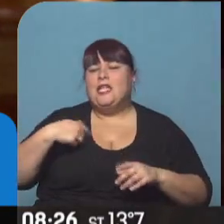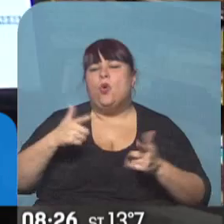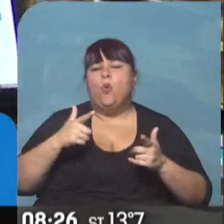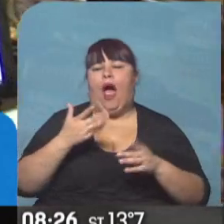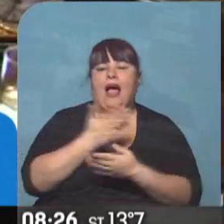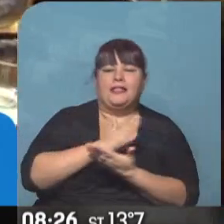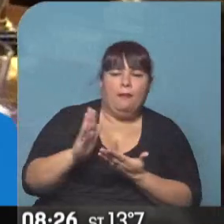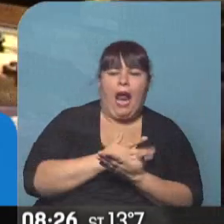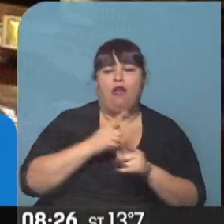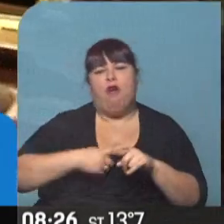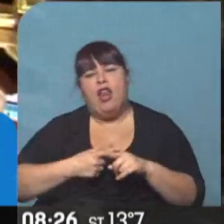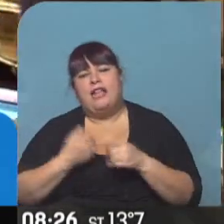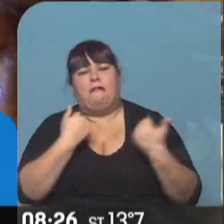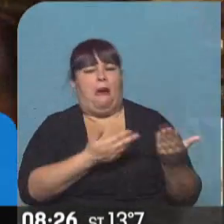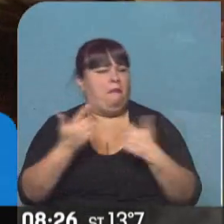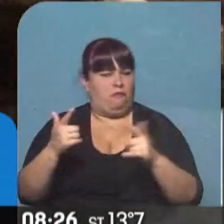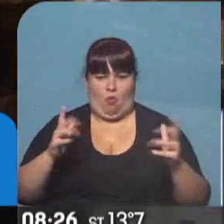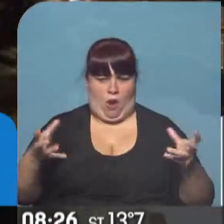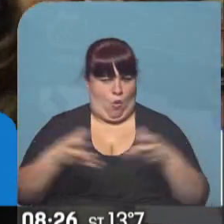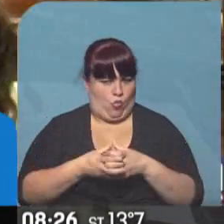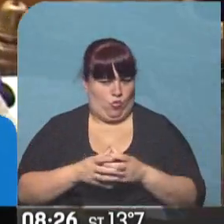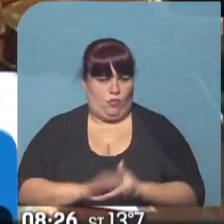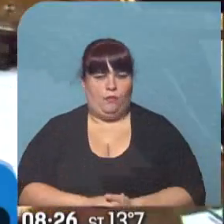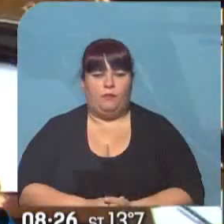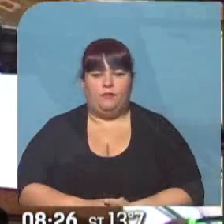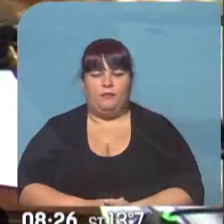divisiones políticas ni partidarias. hay divisiones de los acuerdos preliminares.